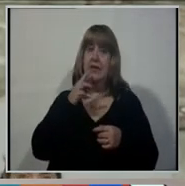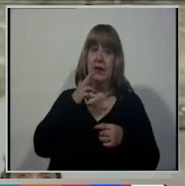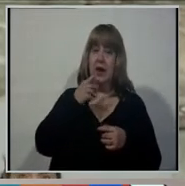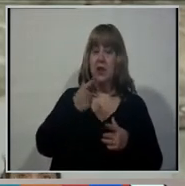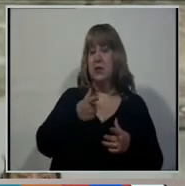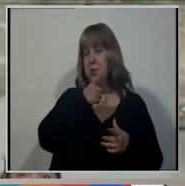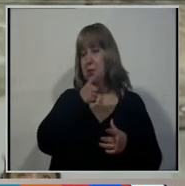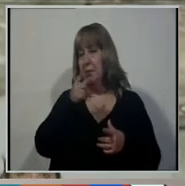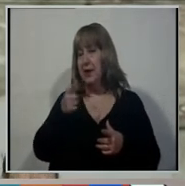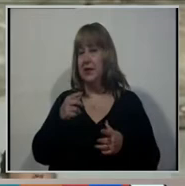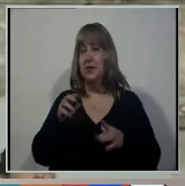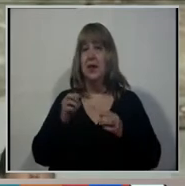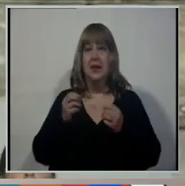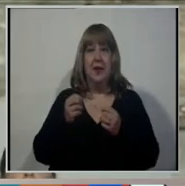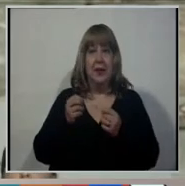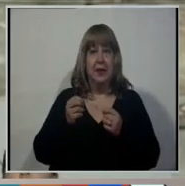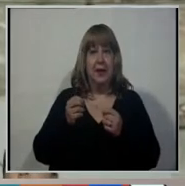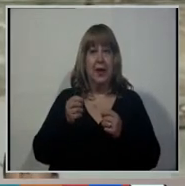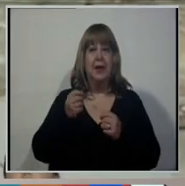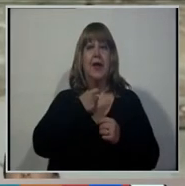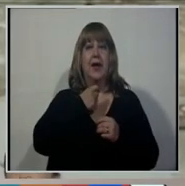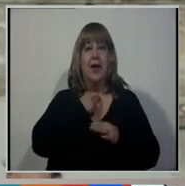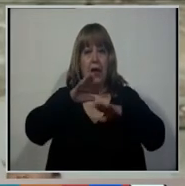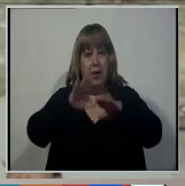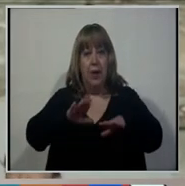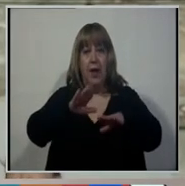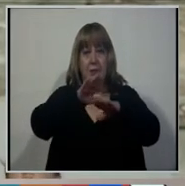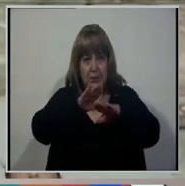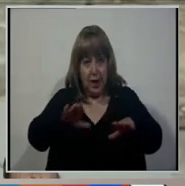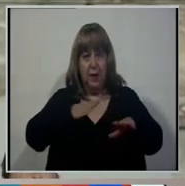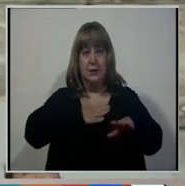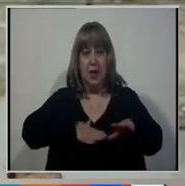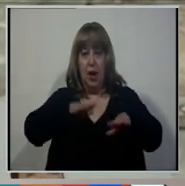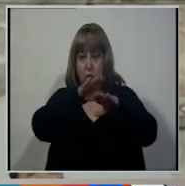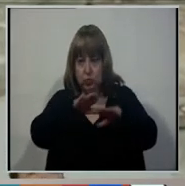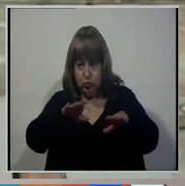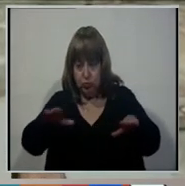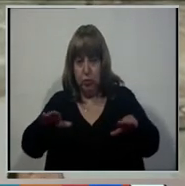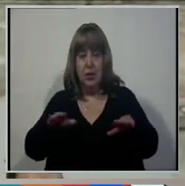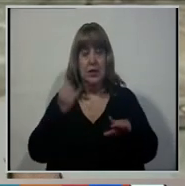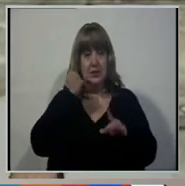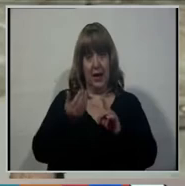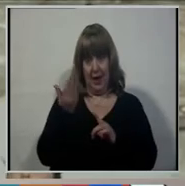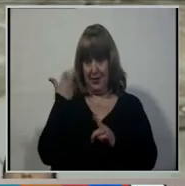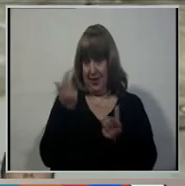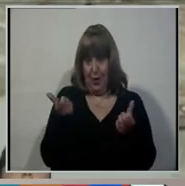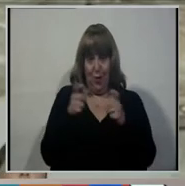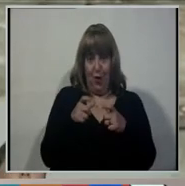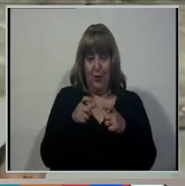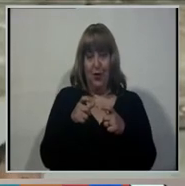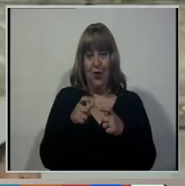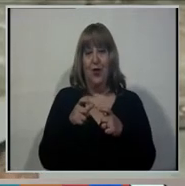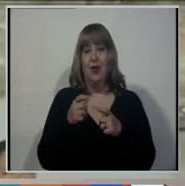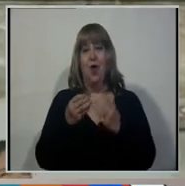porque dentro de los anuncios que ayer formuló a los integrantes del Frente Cambiemos y a sus ministros de